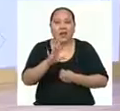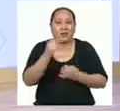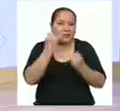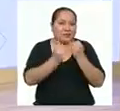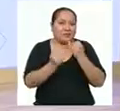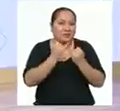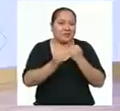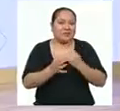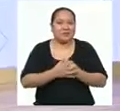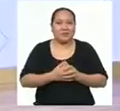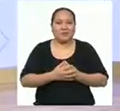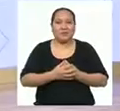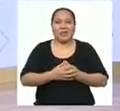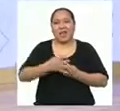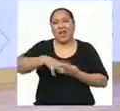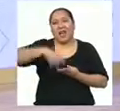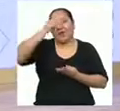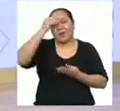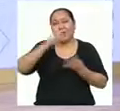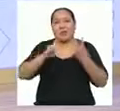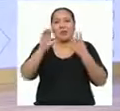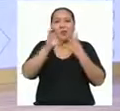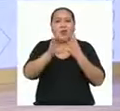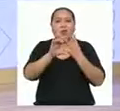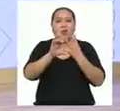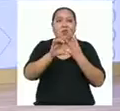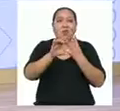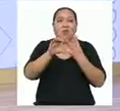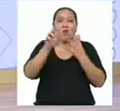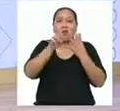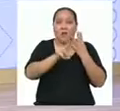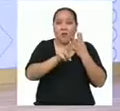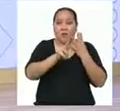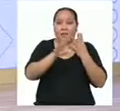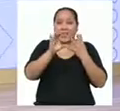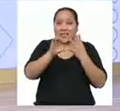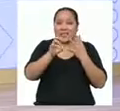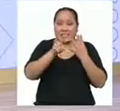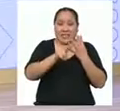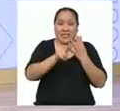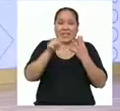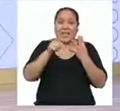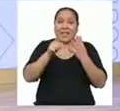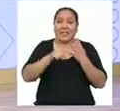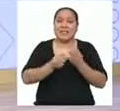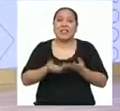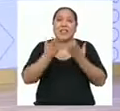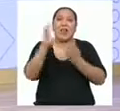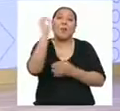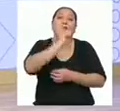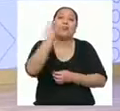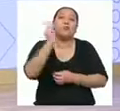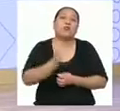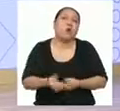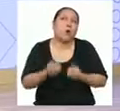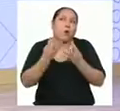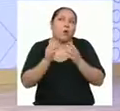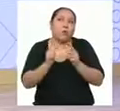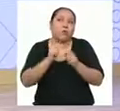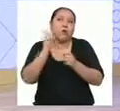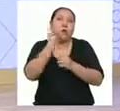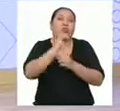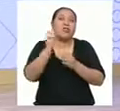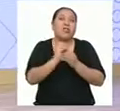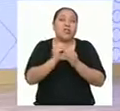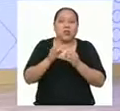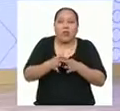Y finalmente, aprendimos sobre el coeficiente de variación, que indicará porcentualmente qué tan separados